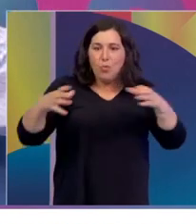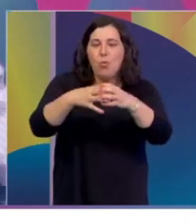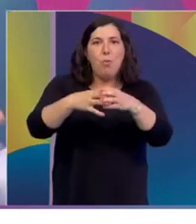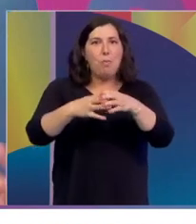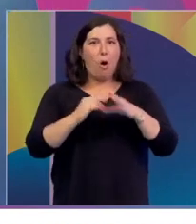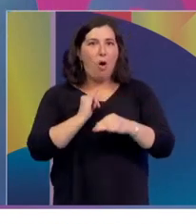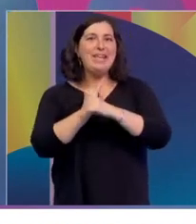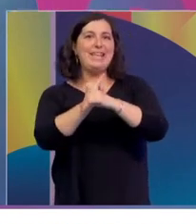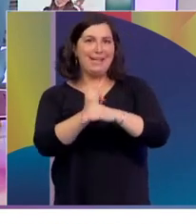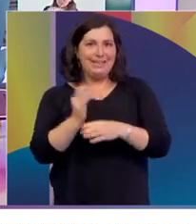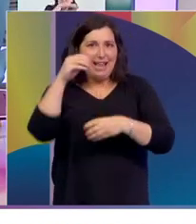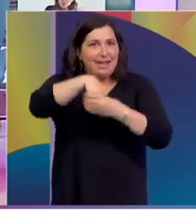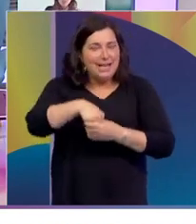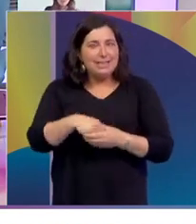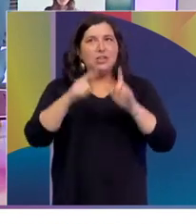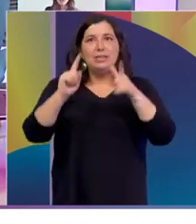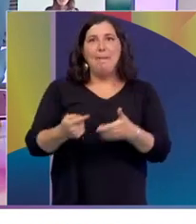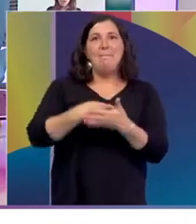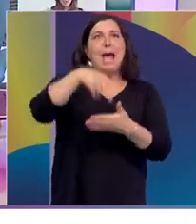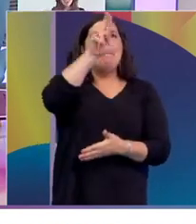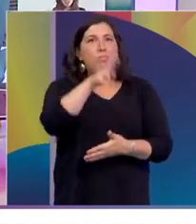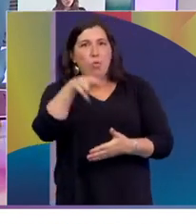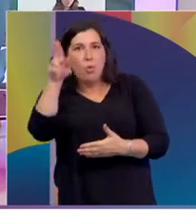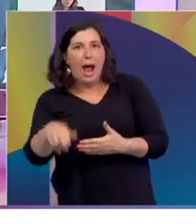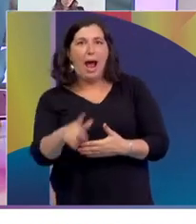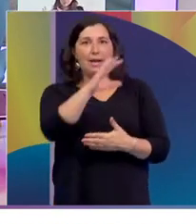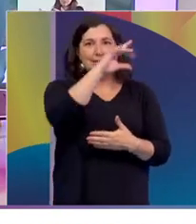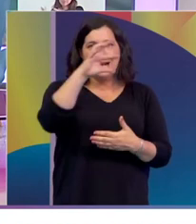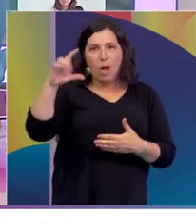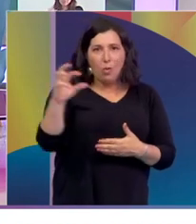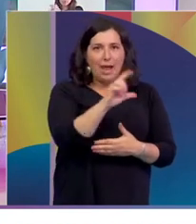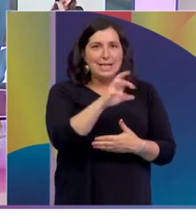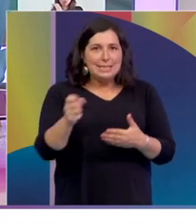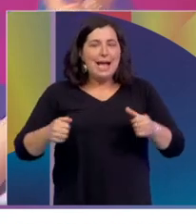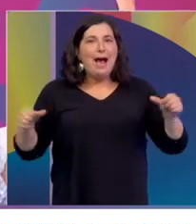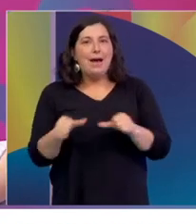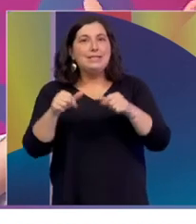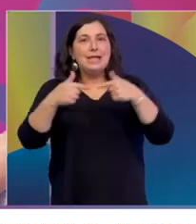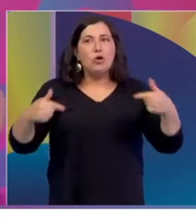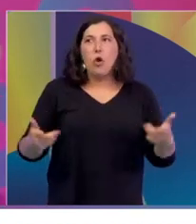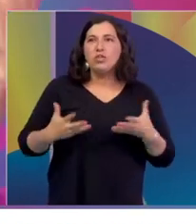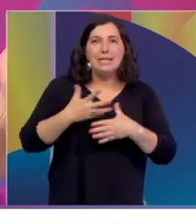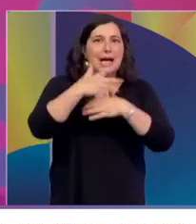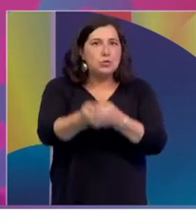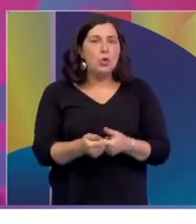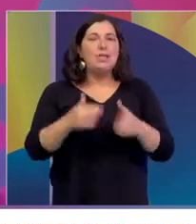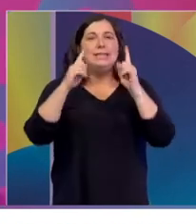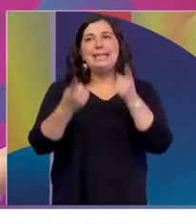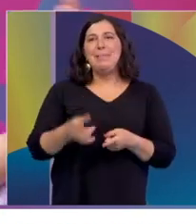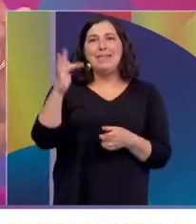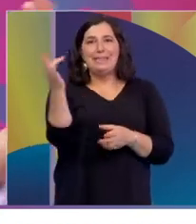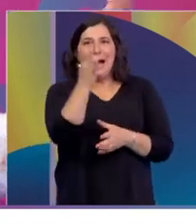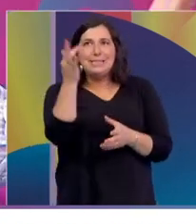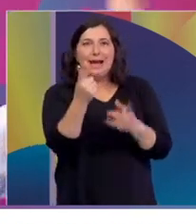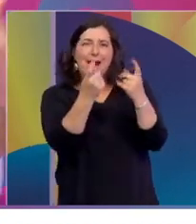generar cierta visibilidad e inclusión, pintan murales con lenguas de señas o, bueno, generar cosas que ayuden, hacen talleres de acercamiento a la lengua de señas. sea,